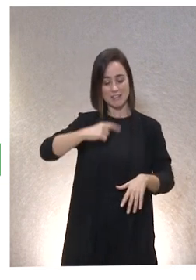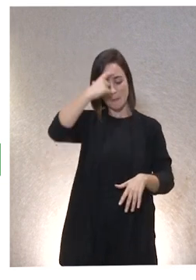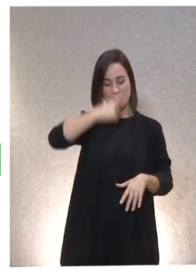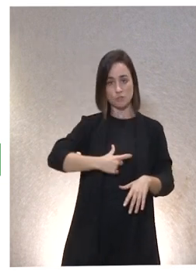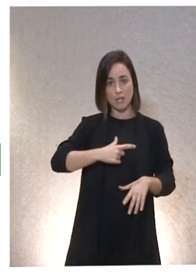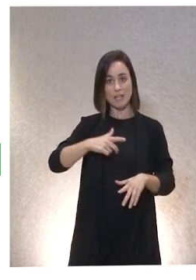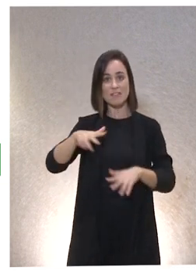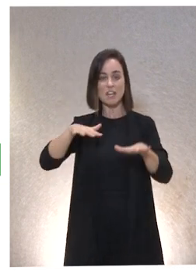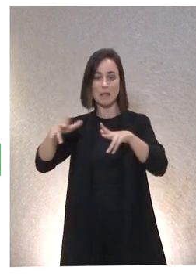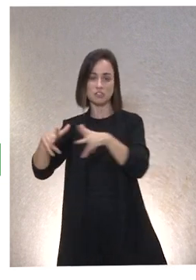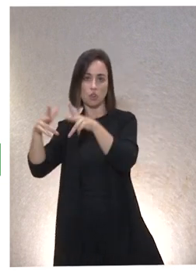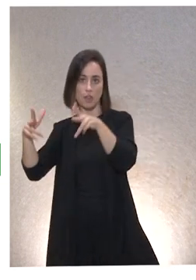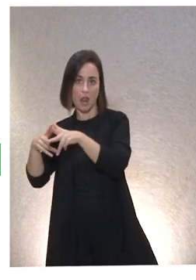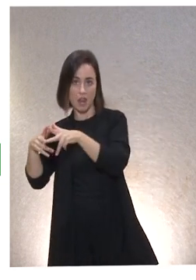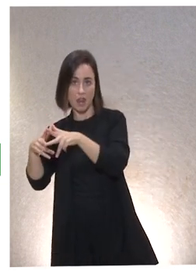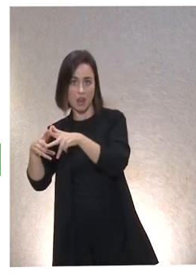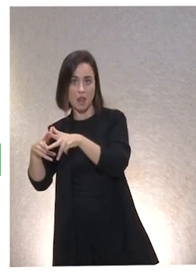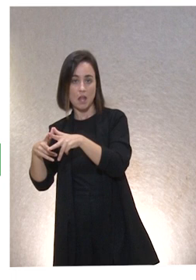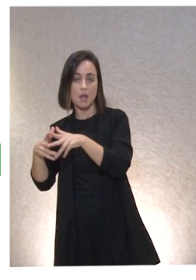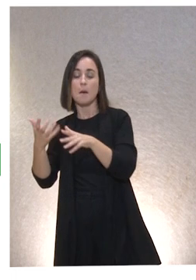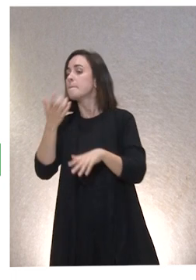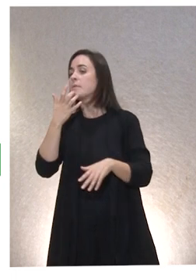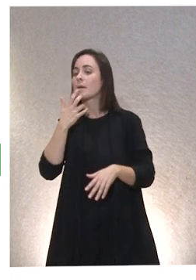dinámicas sociales, pues, por ejemplo, en los prejuicios.